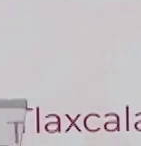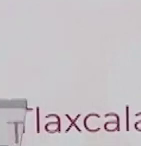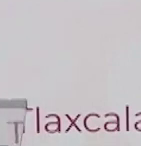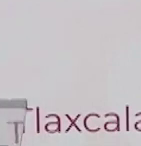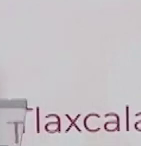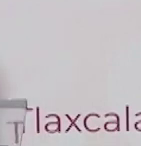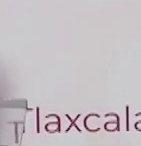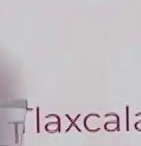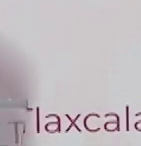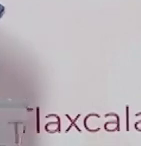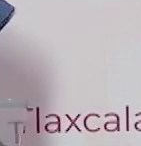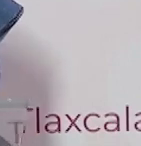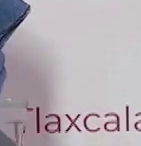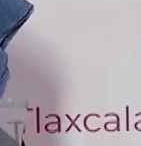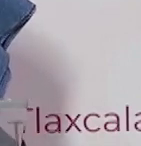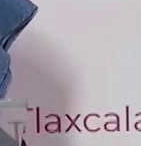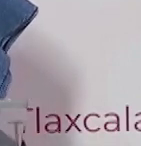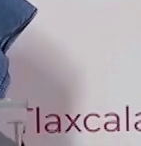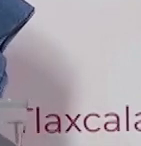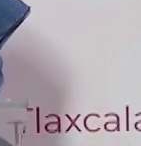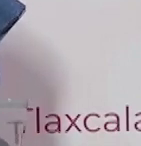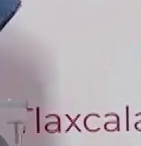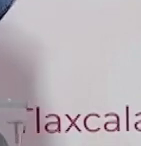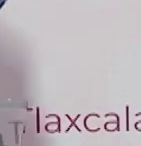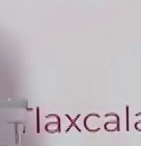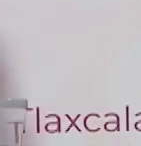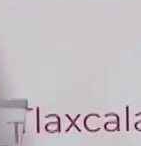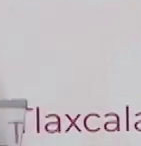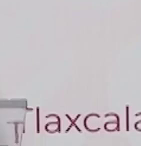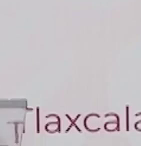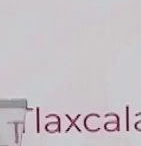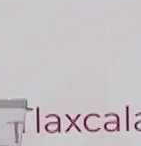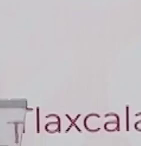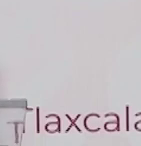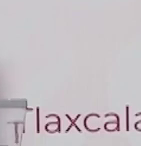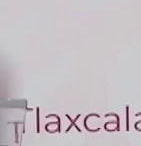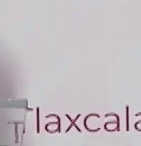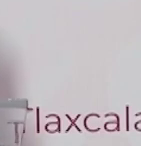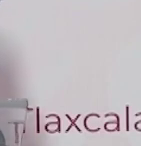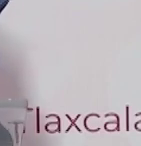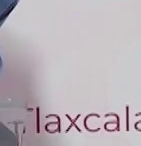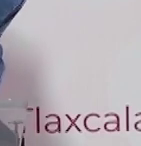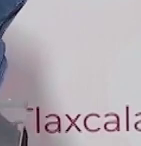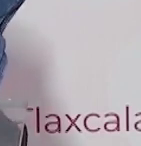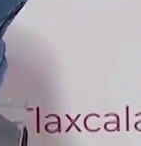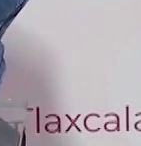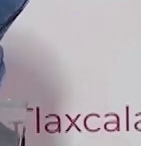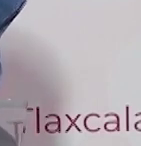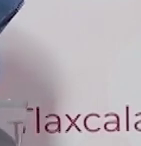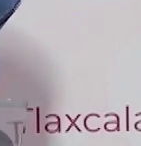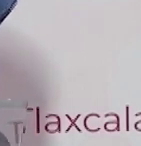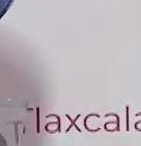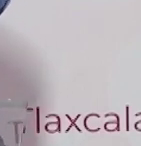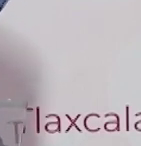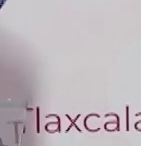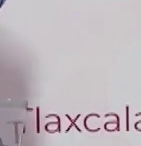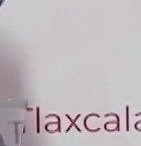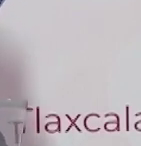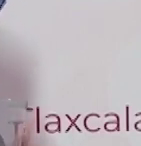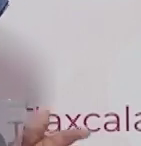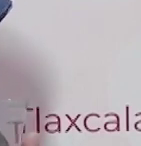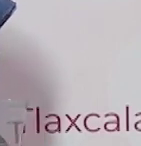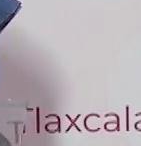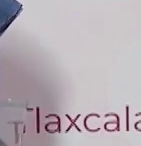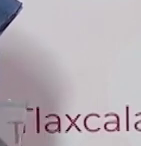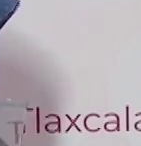Nacimientos Mexicanos y Textiles de Arte Popular, Tlaxcala ha logrado 37 premios en